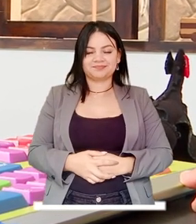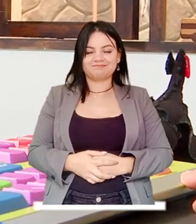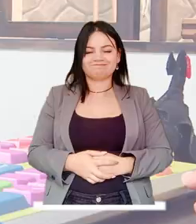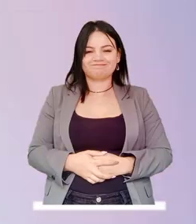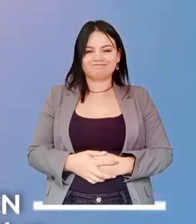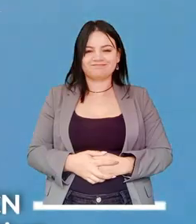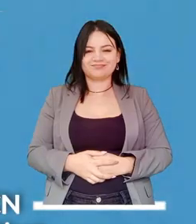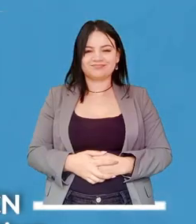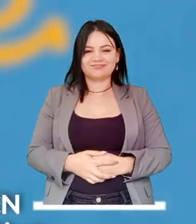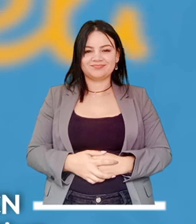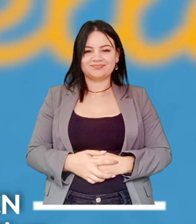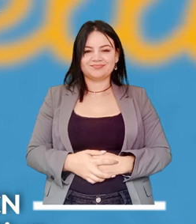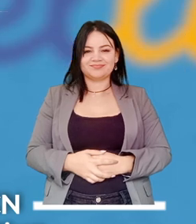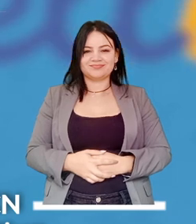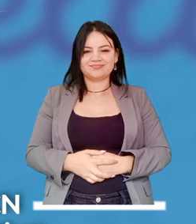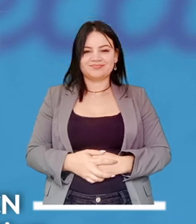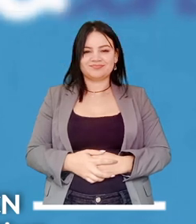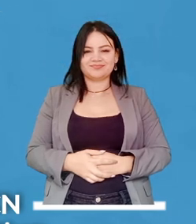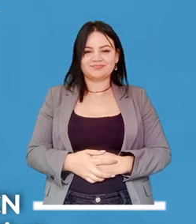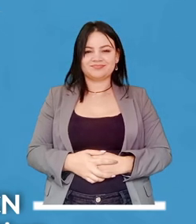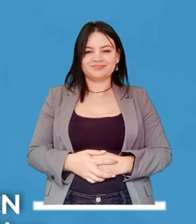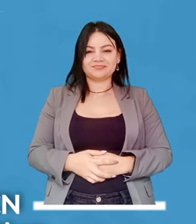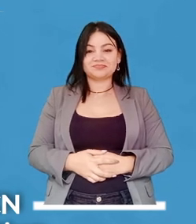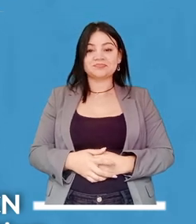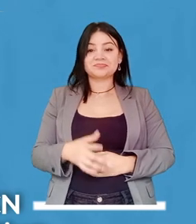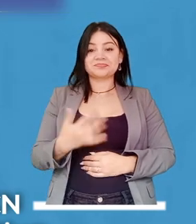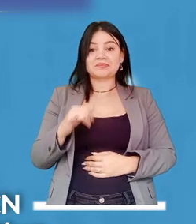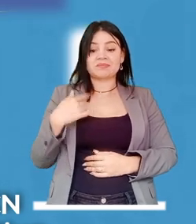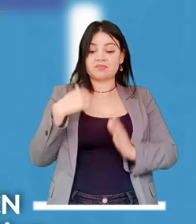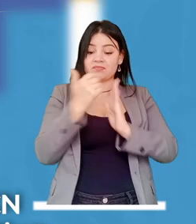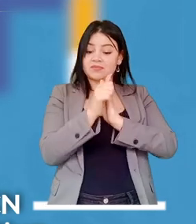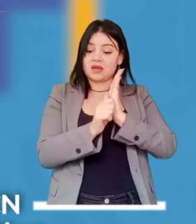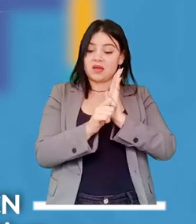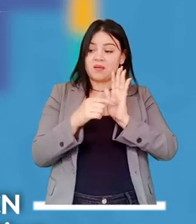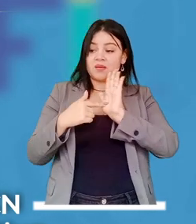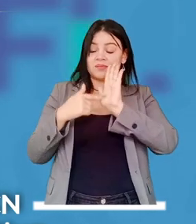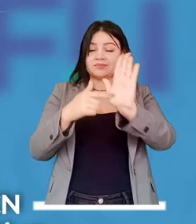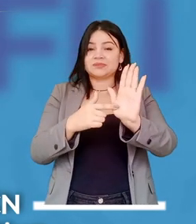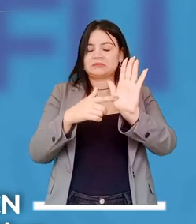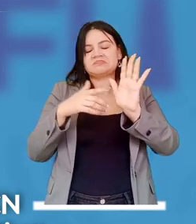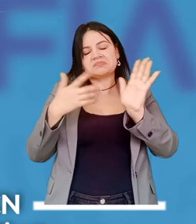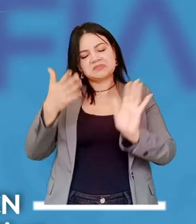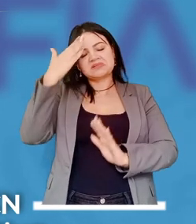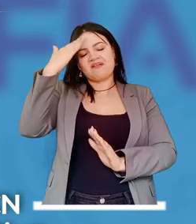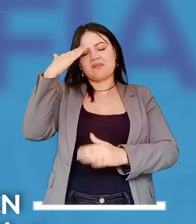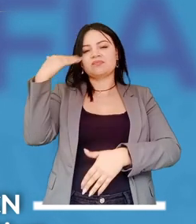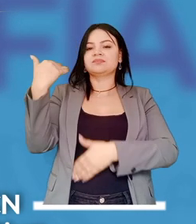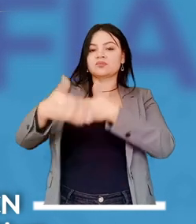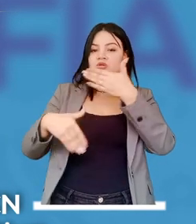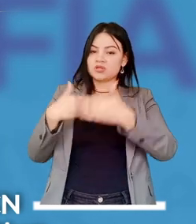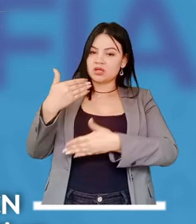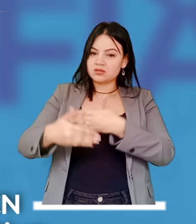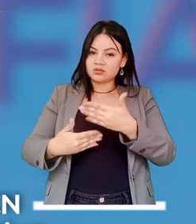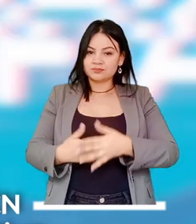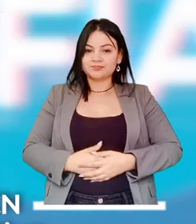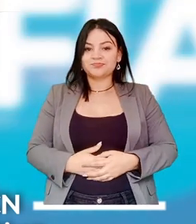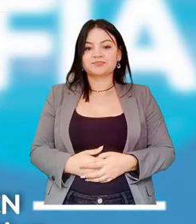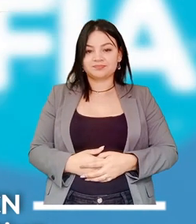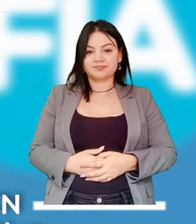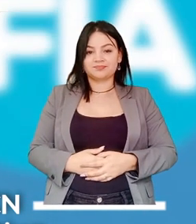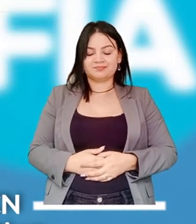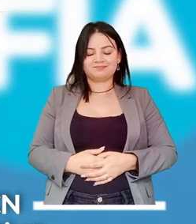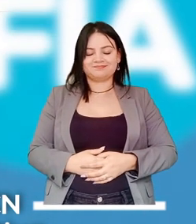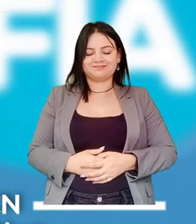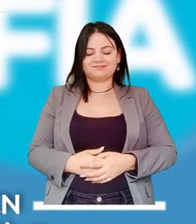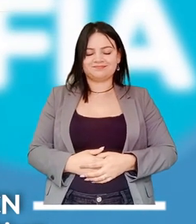dificultades. Paulina es una de las referentes por su anteigual en el programa, ya está desde que tu programa inició, ha hecho todo su proceso.